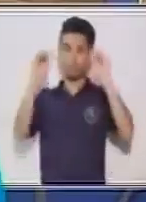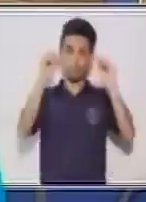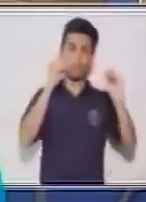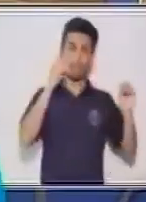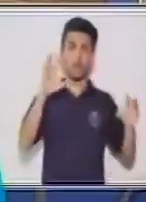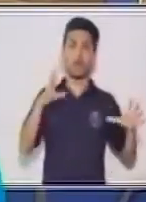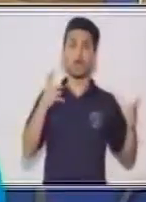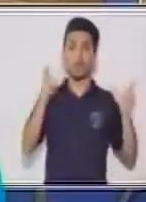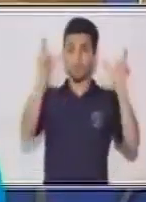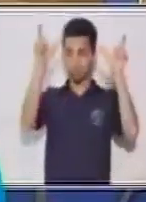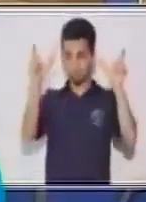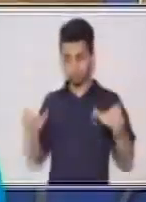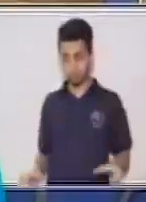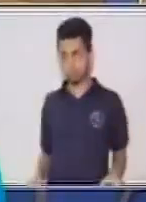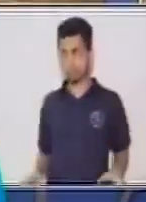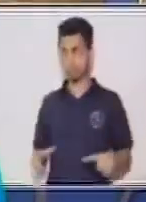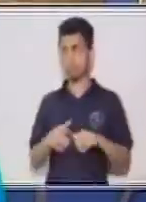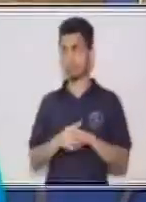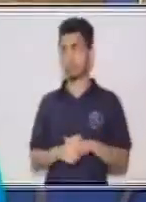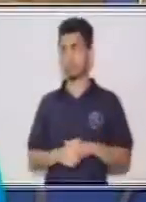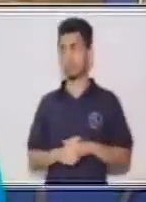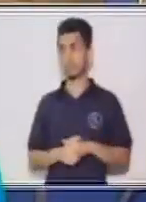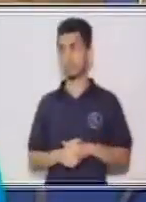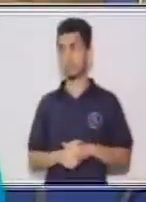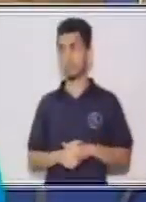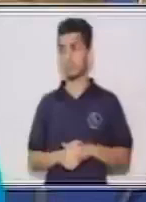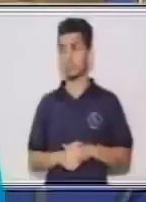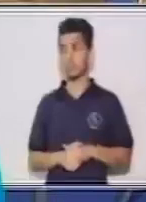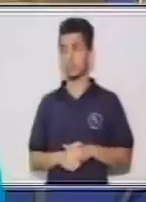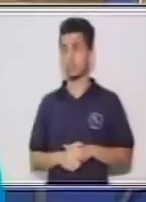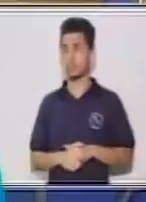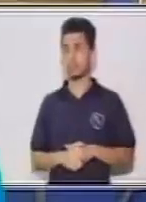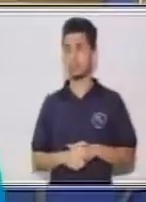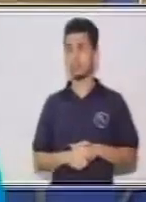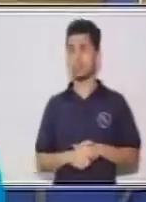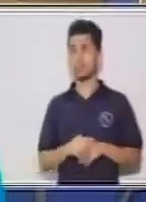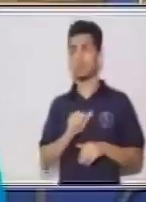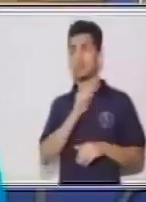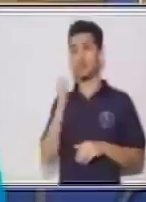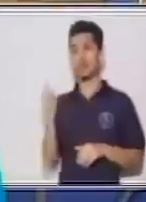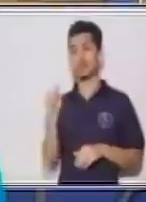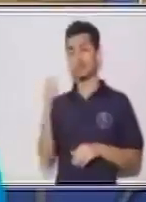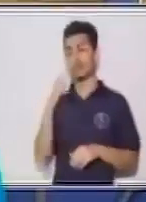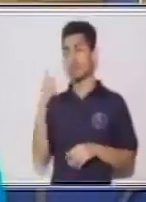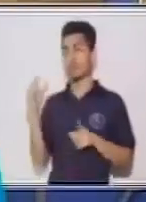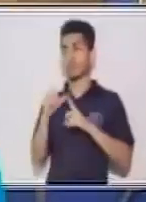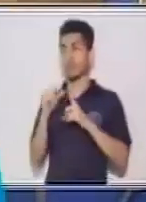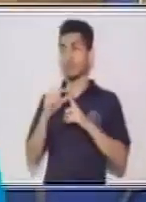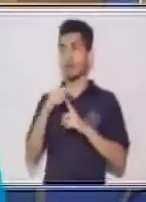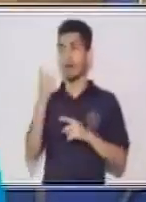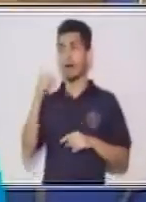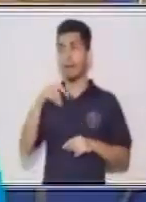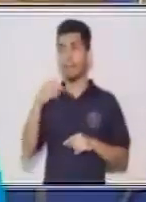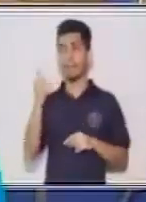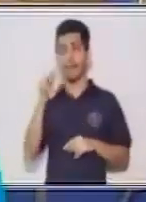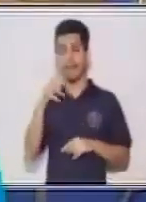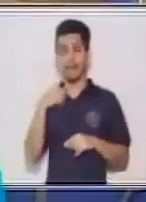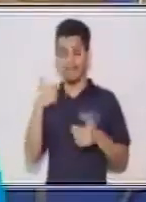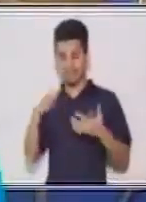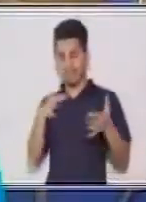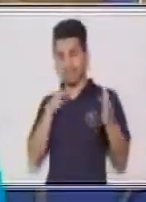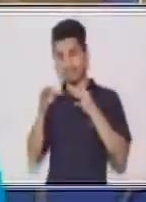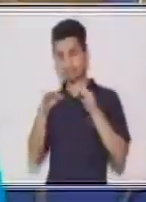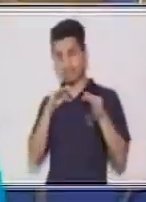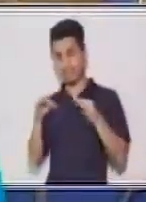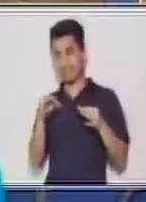vista, pues son irregulares. Aparte, también tengo amar. Amar, que fue el primero que vimos